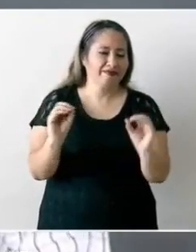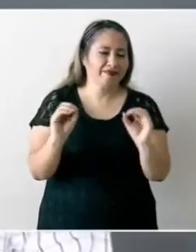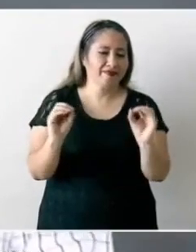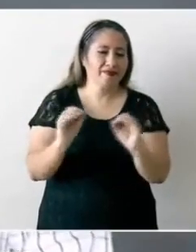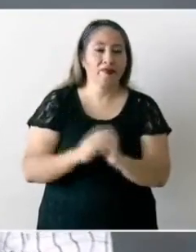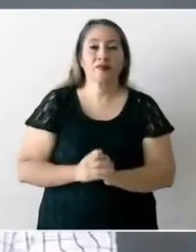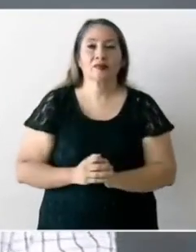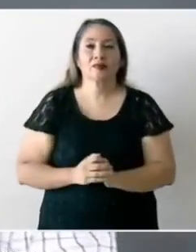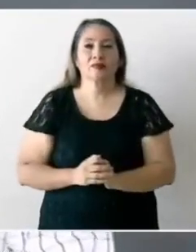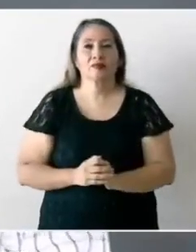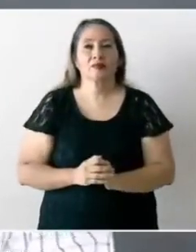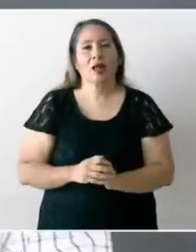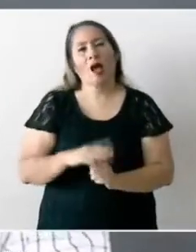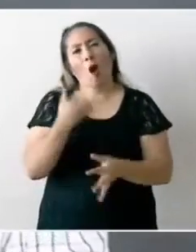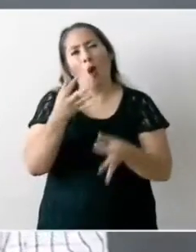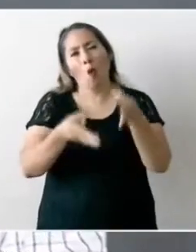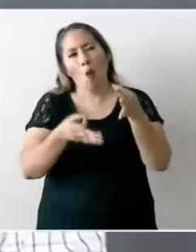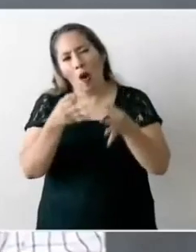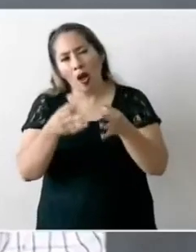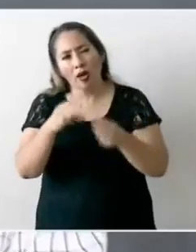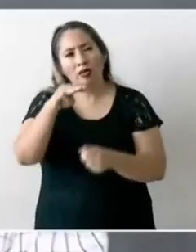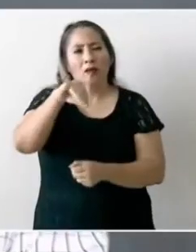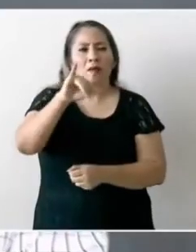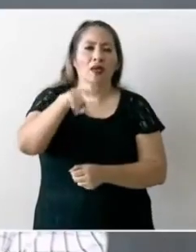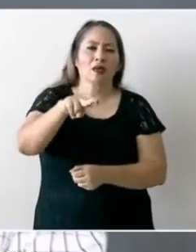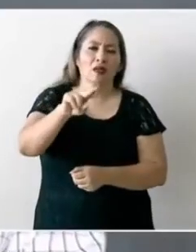Pero jueces, magistrados, ministros,